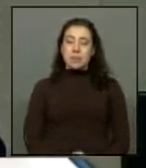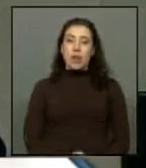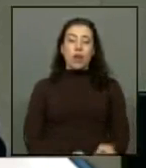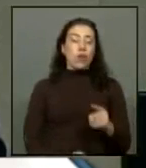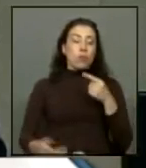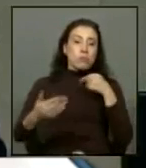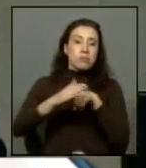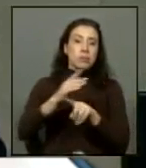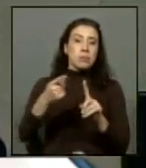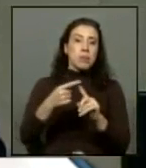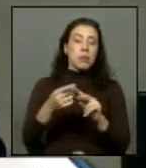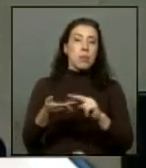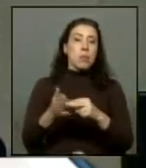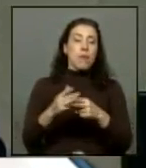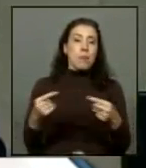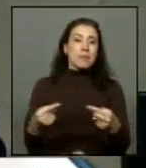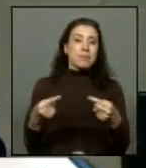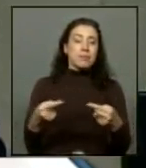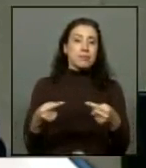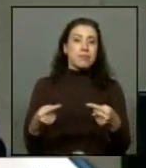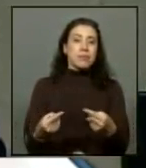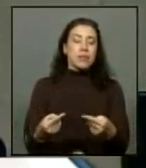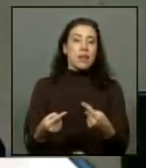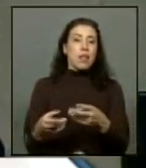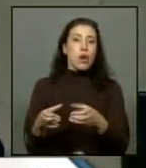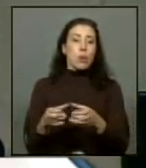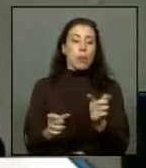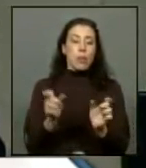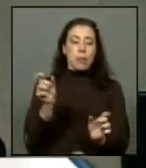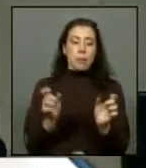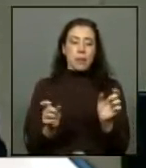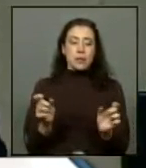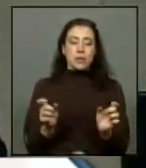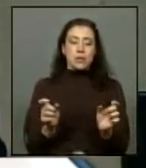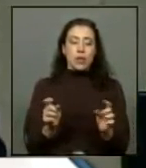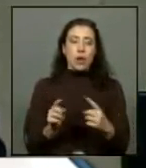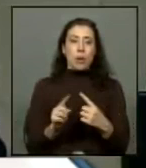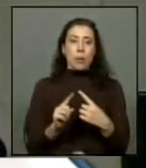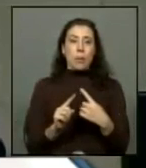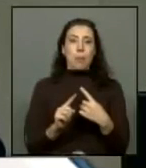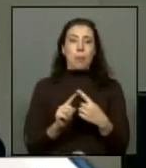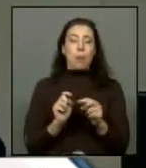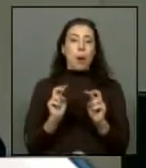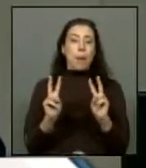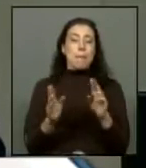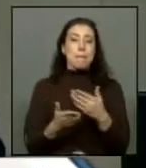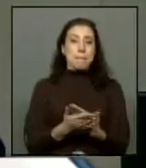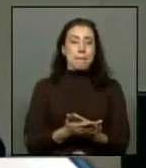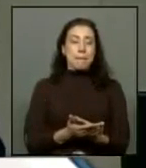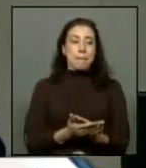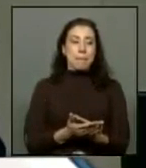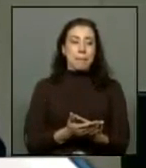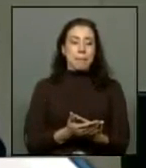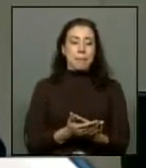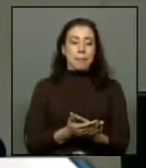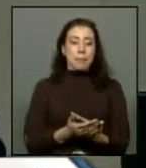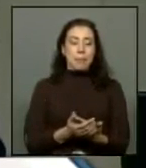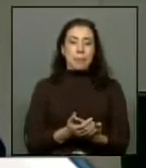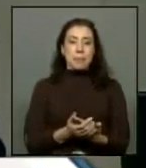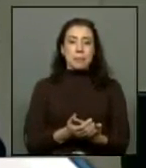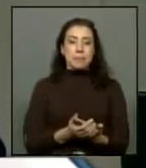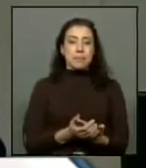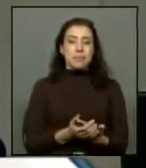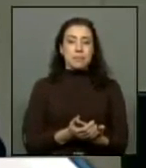parte de un conflicto que está afectando a un grupo de personas que por la vía pacífica mediante las